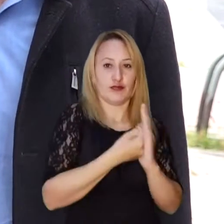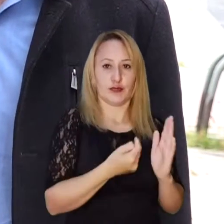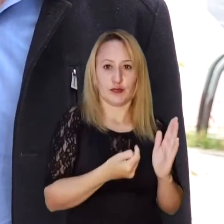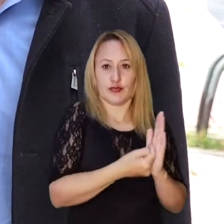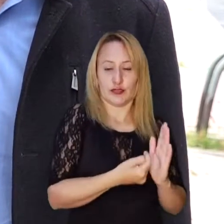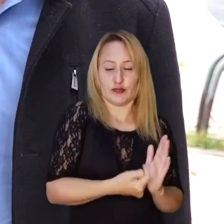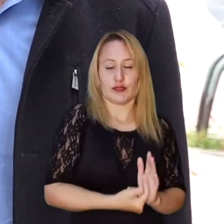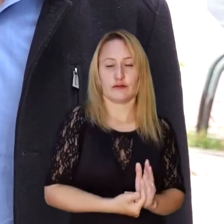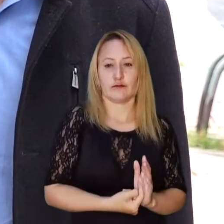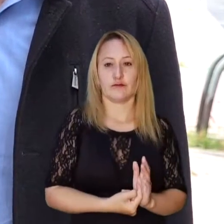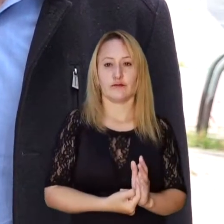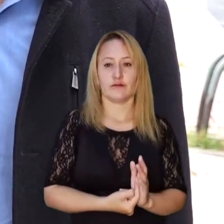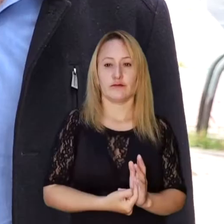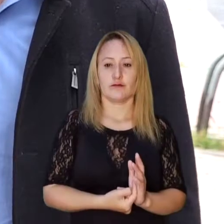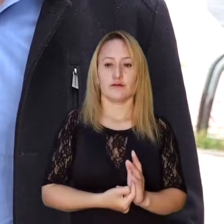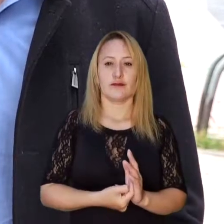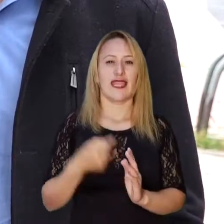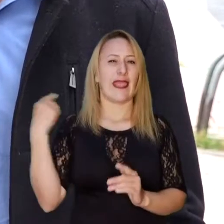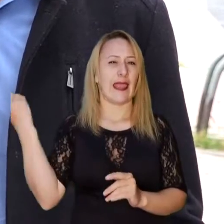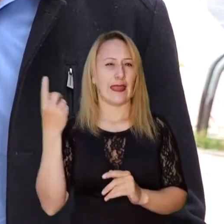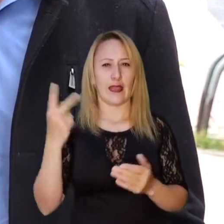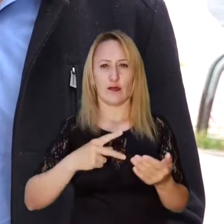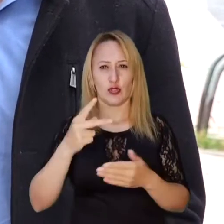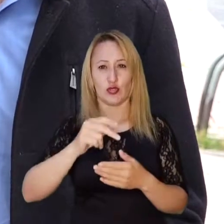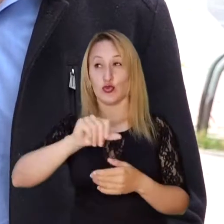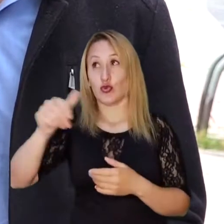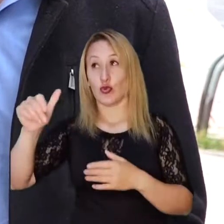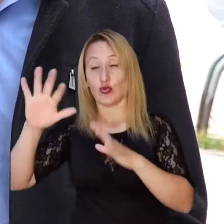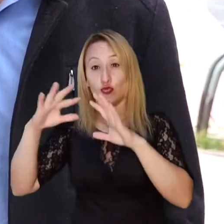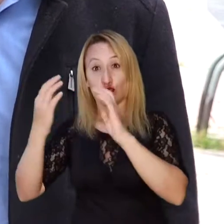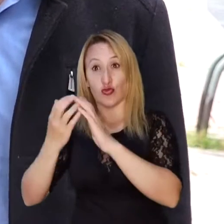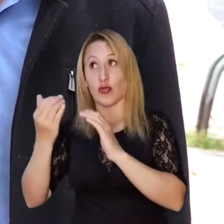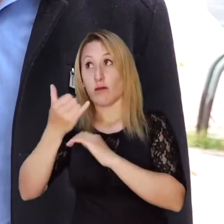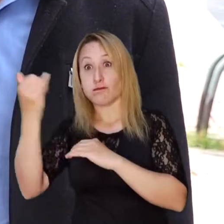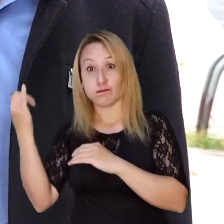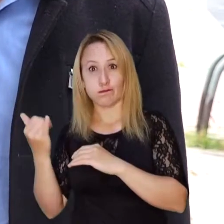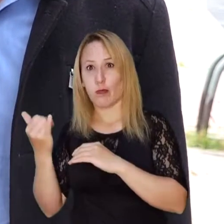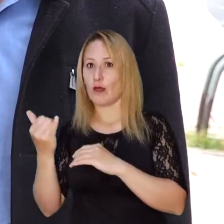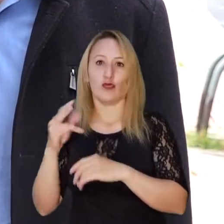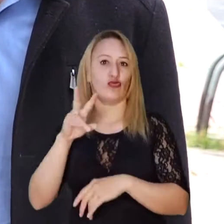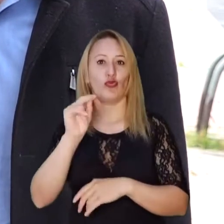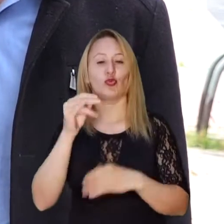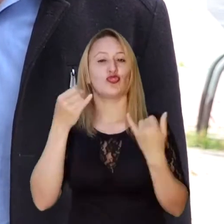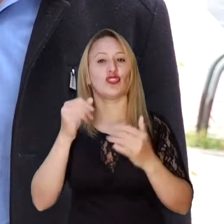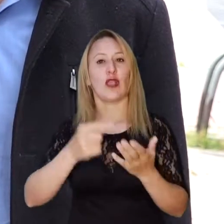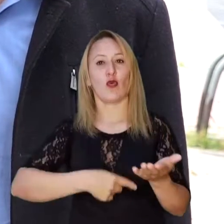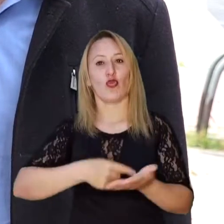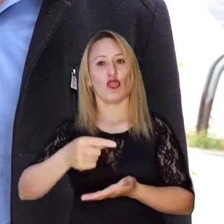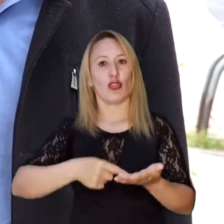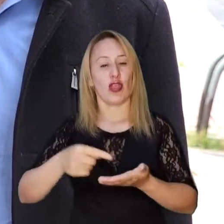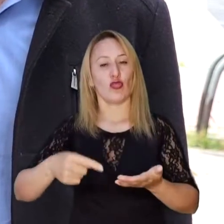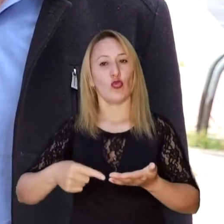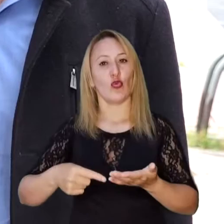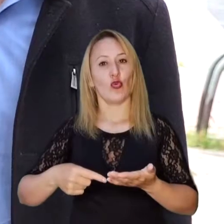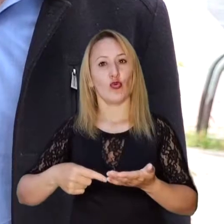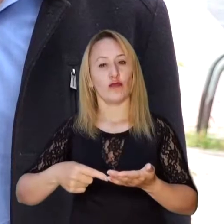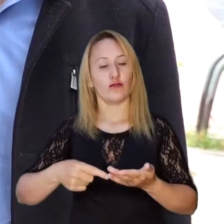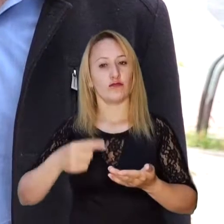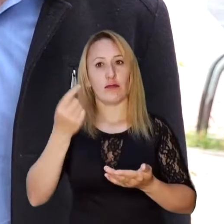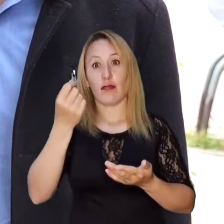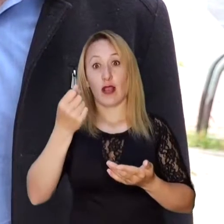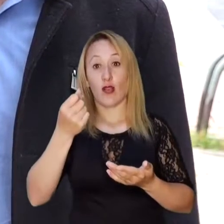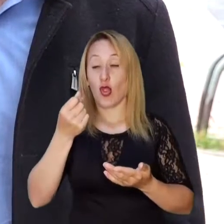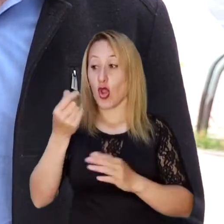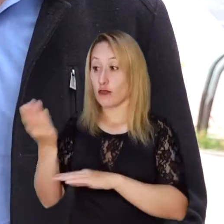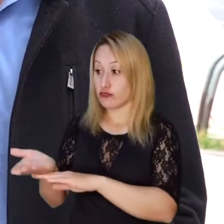Reficar. Típicamente esos proyectos en otros lugares del mundo se hacen a través de contratos llave en mano, donde el costo